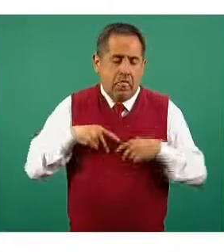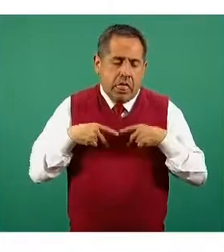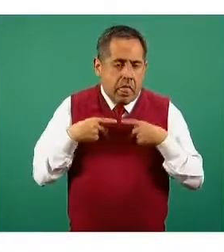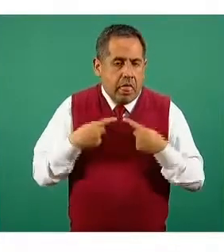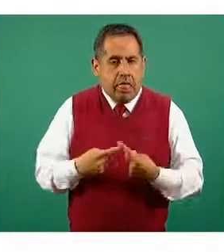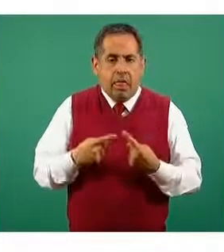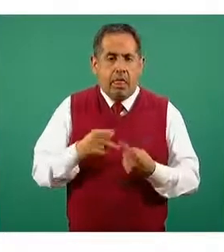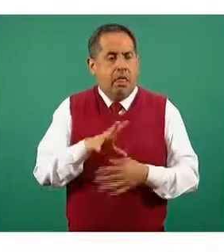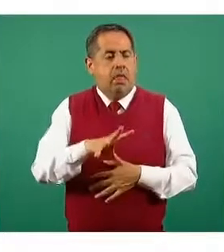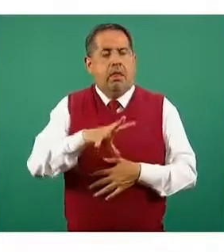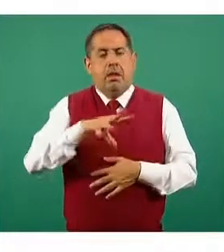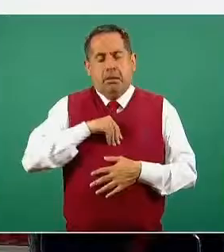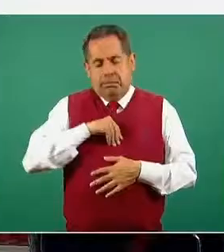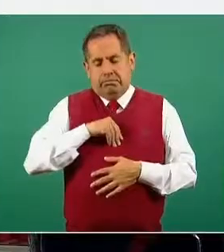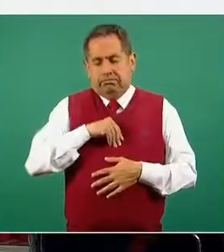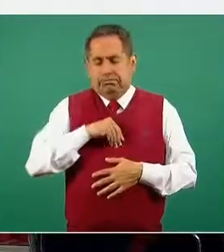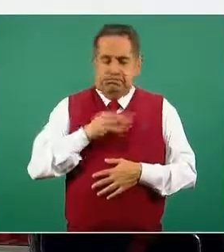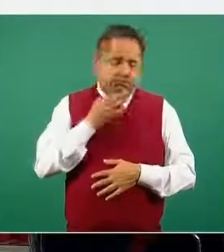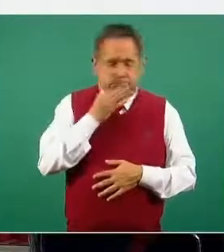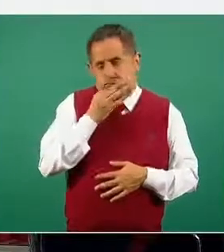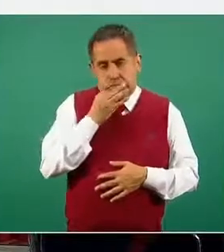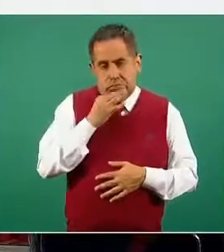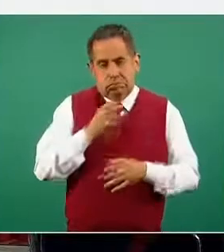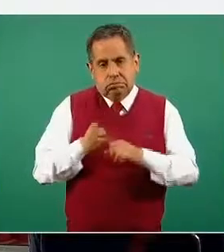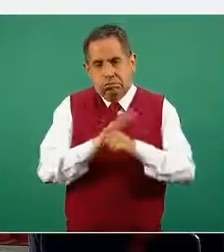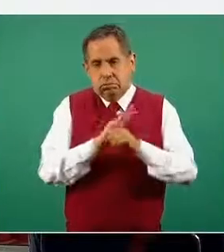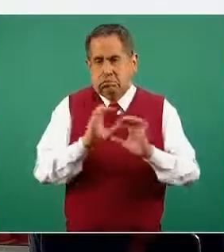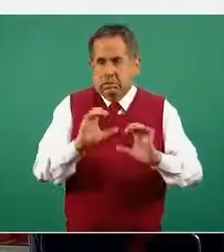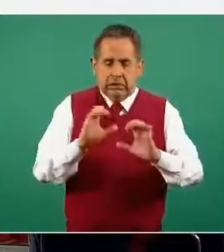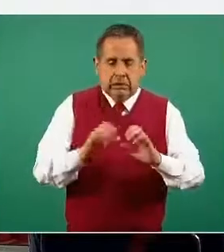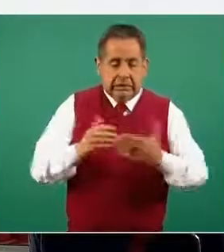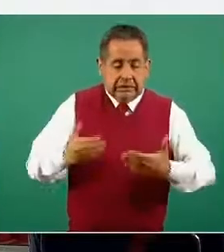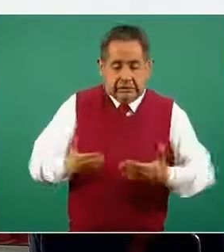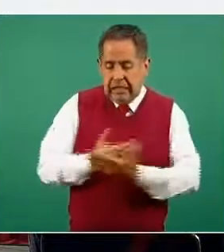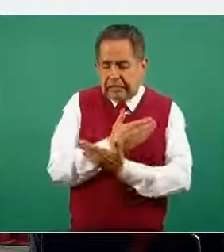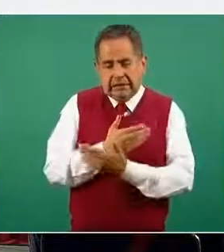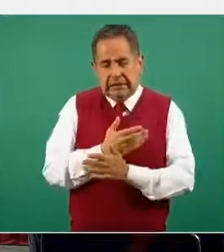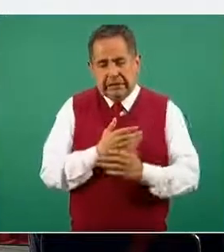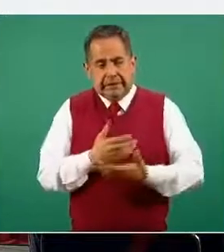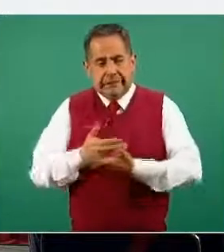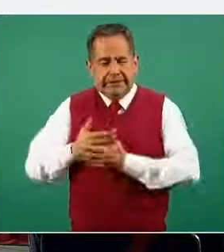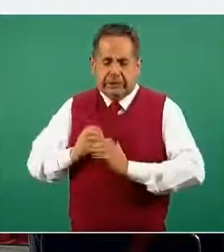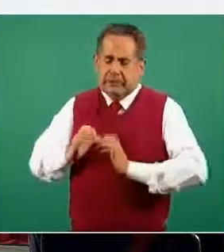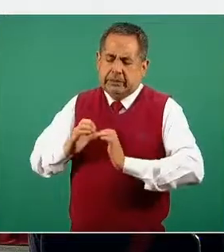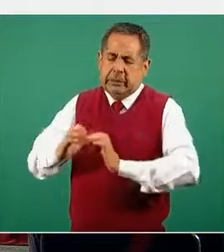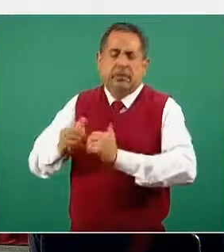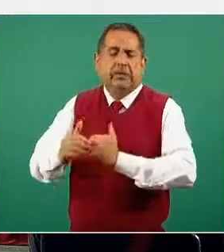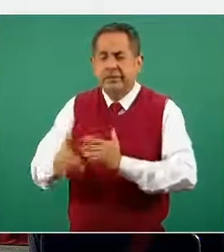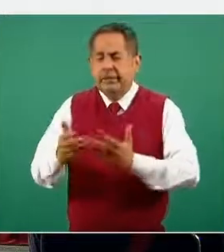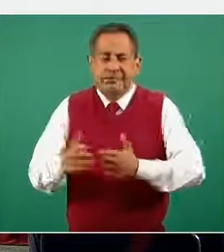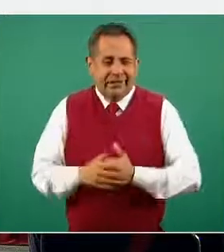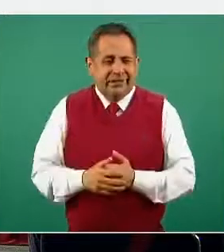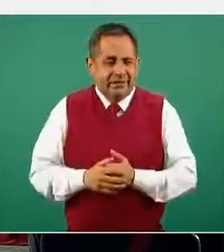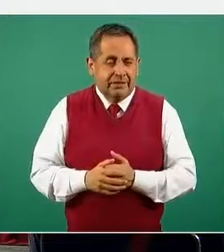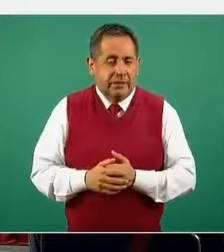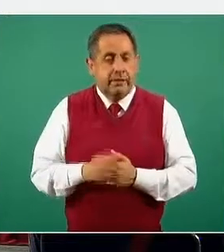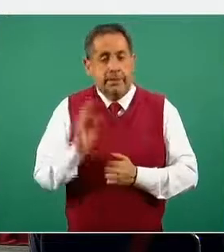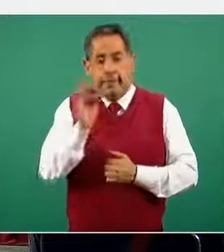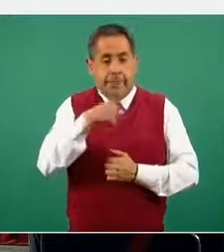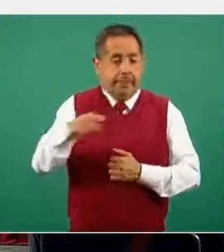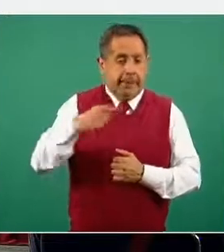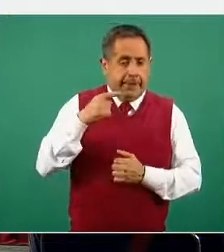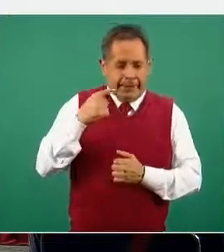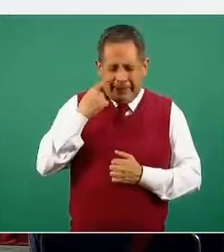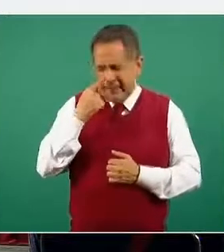en los primeros días después del nacimiento del bebé durante el puerperio cuando hay síntomas